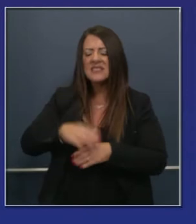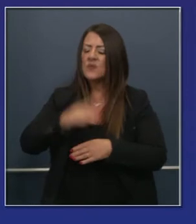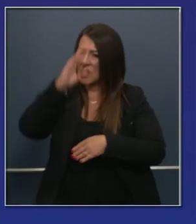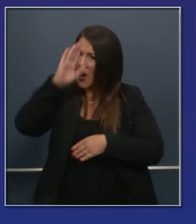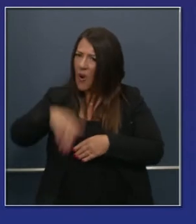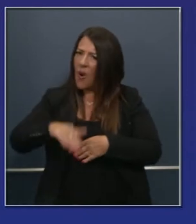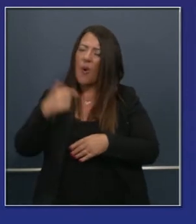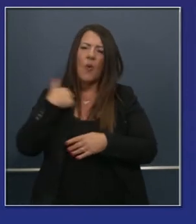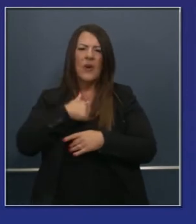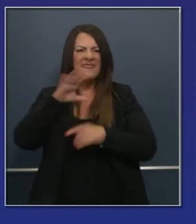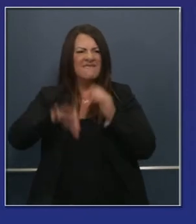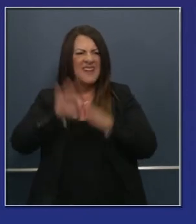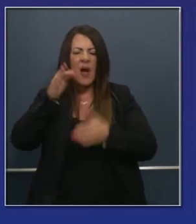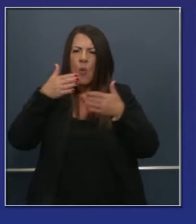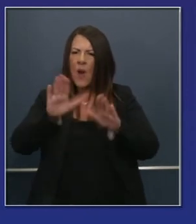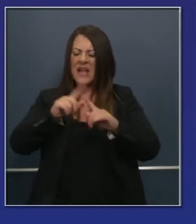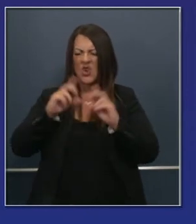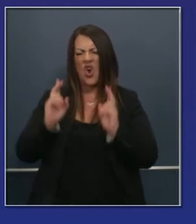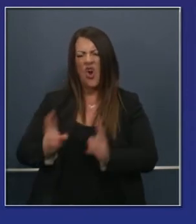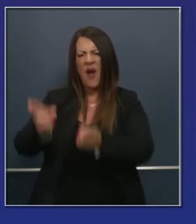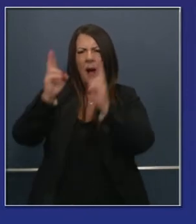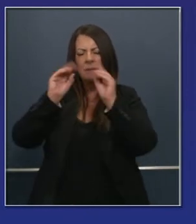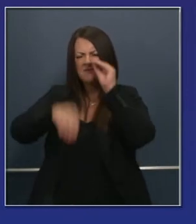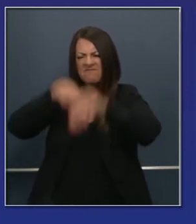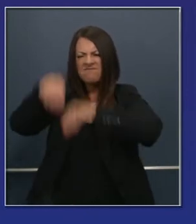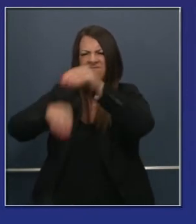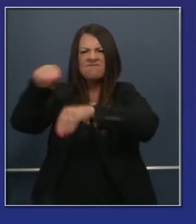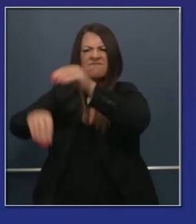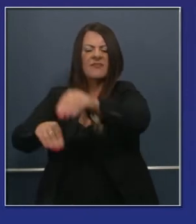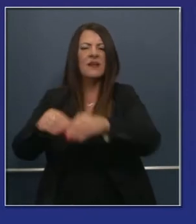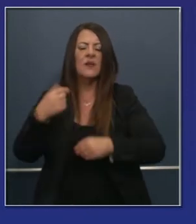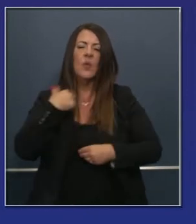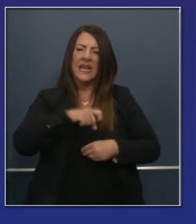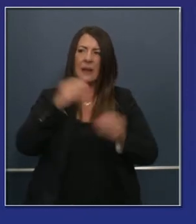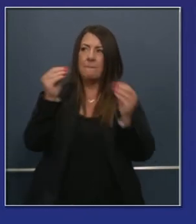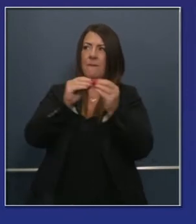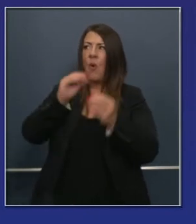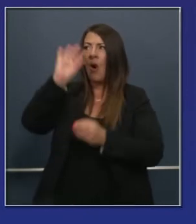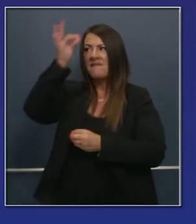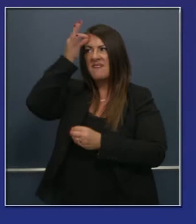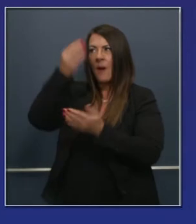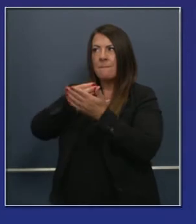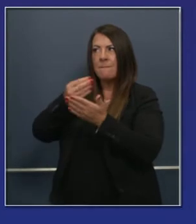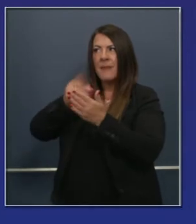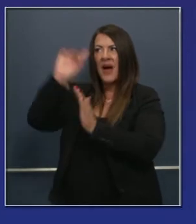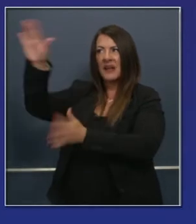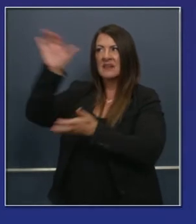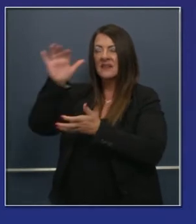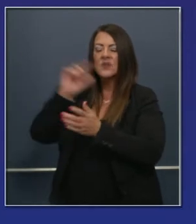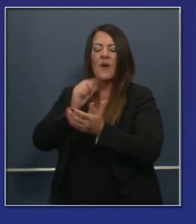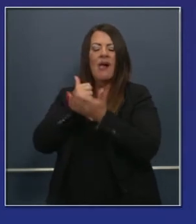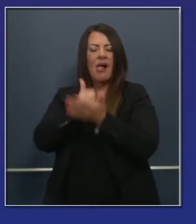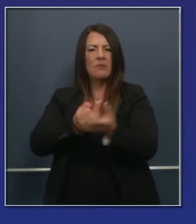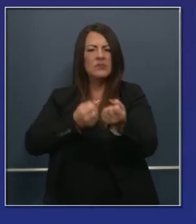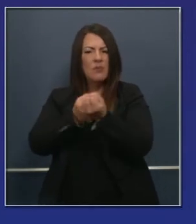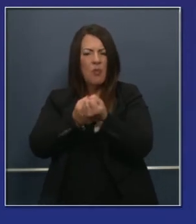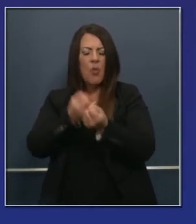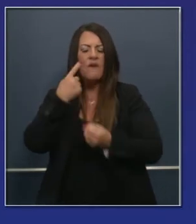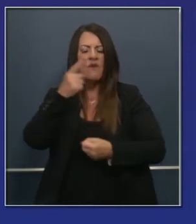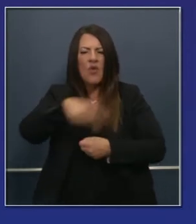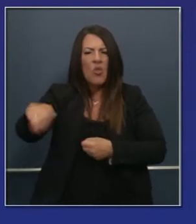infraestructura. Y sé que hay proposiciones para obtener apoyo federal a la